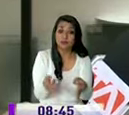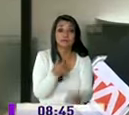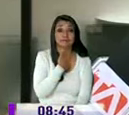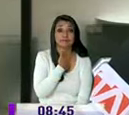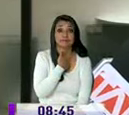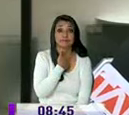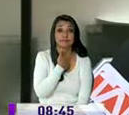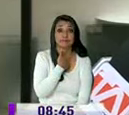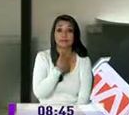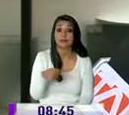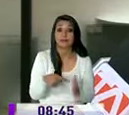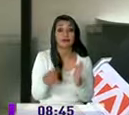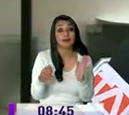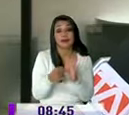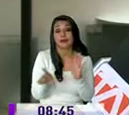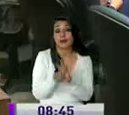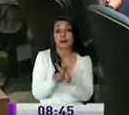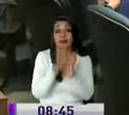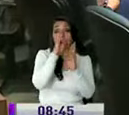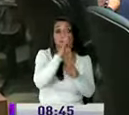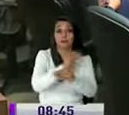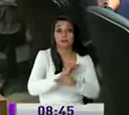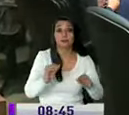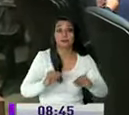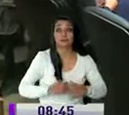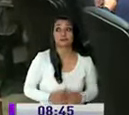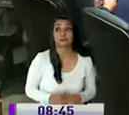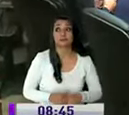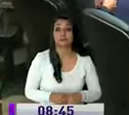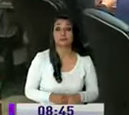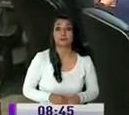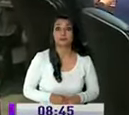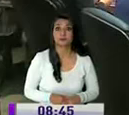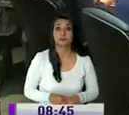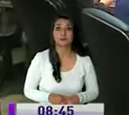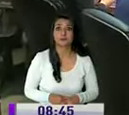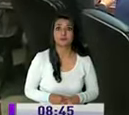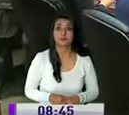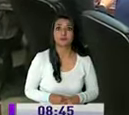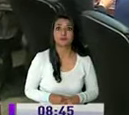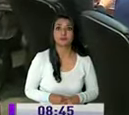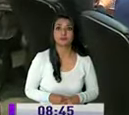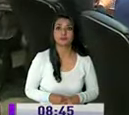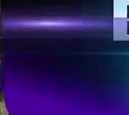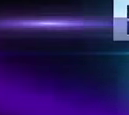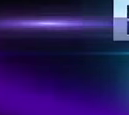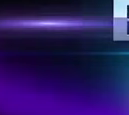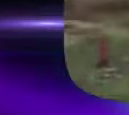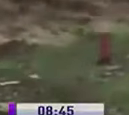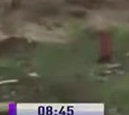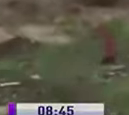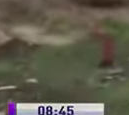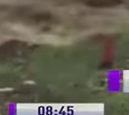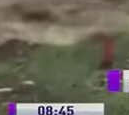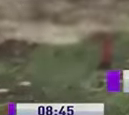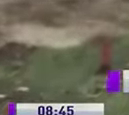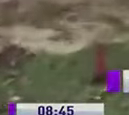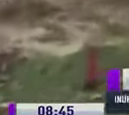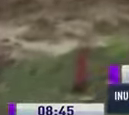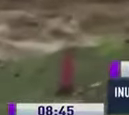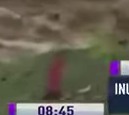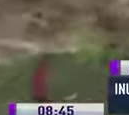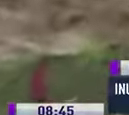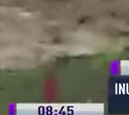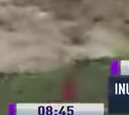haber una ilegalidad de ese nuevo valor en Quito informó Adriana Rojas y es momento de hacer una pausa comercial